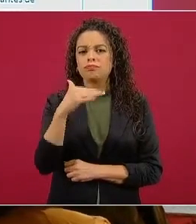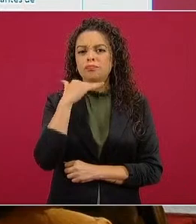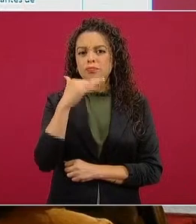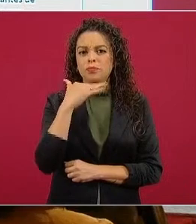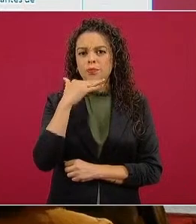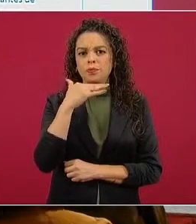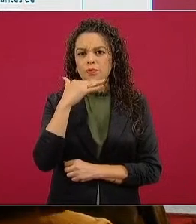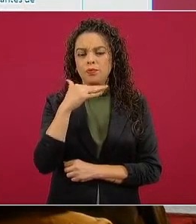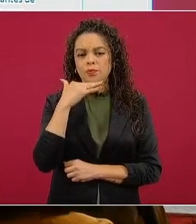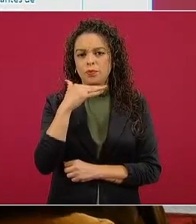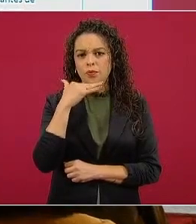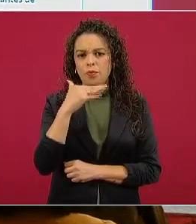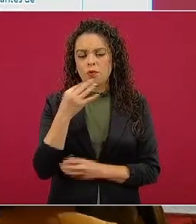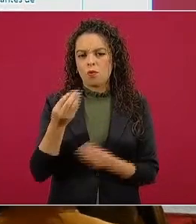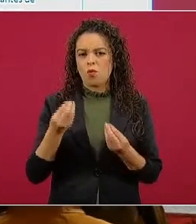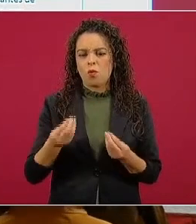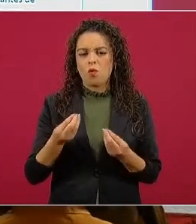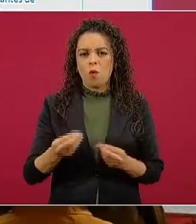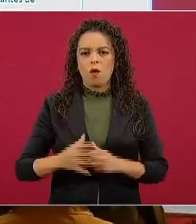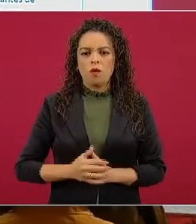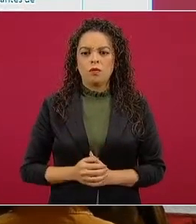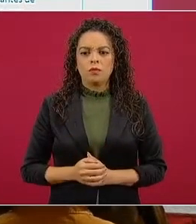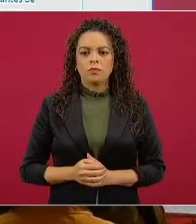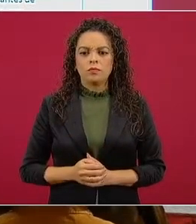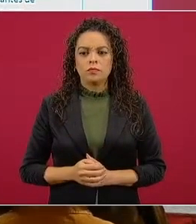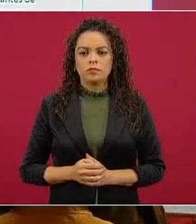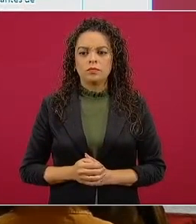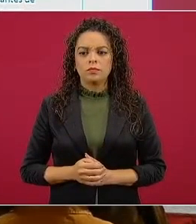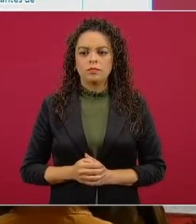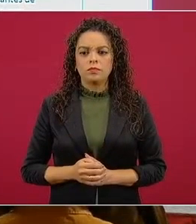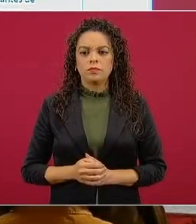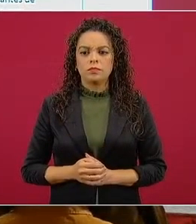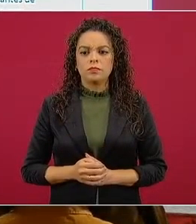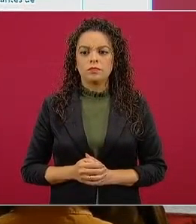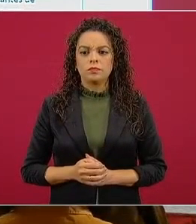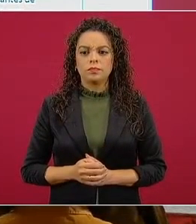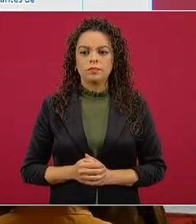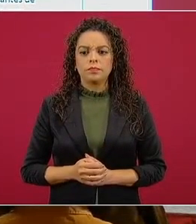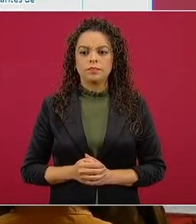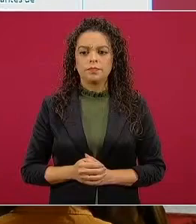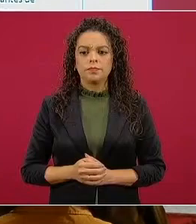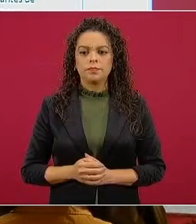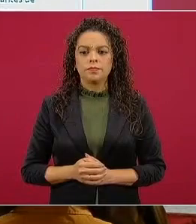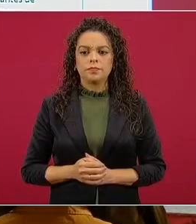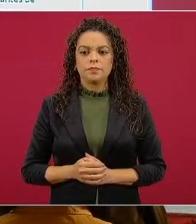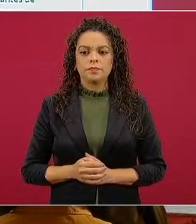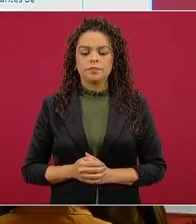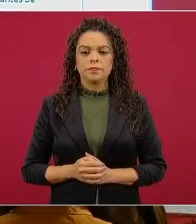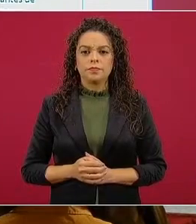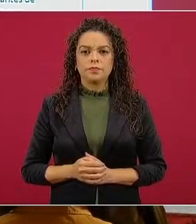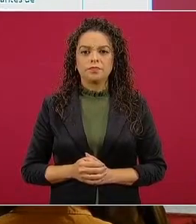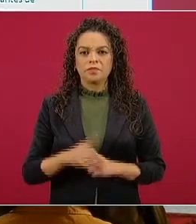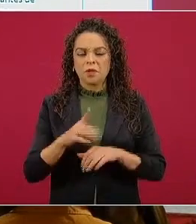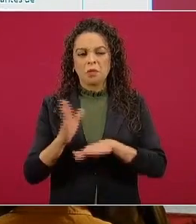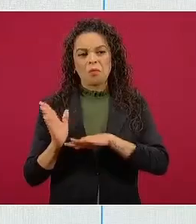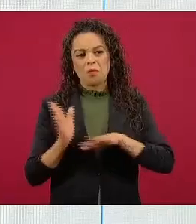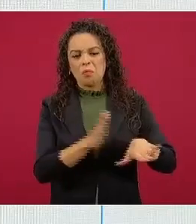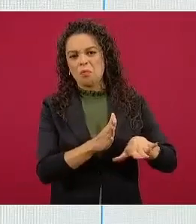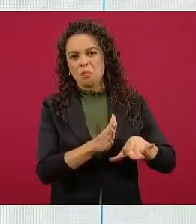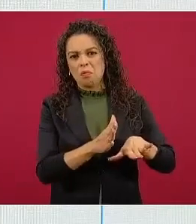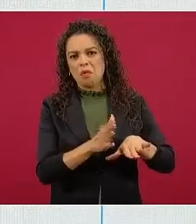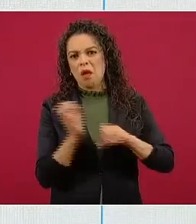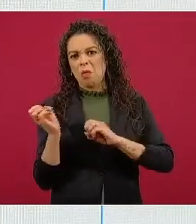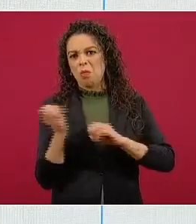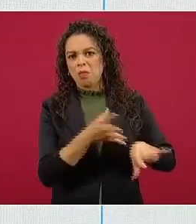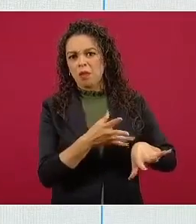dejaron, que estaba convertida en chatarra, se